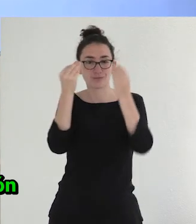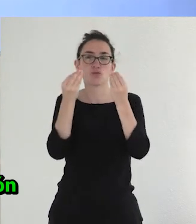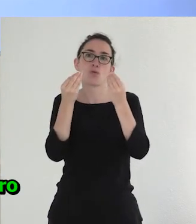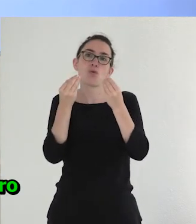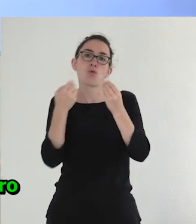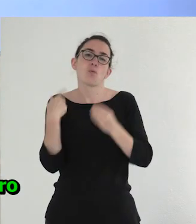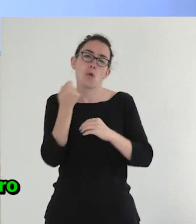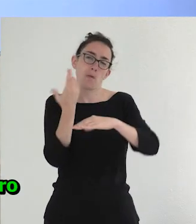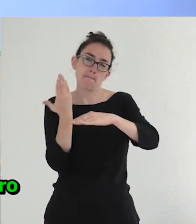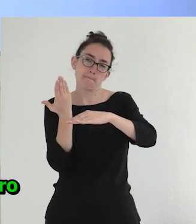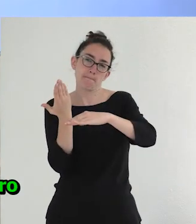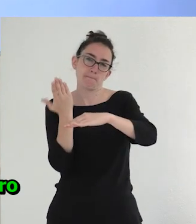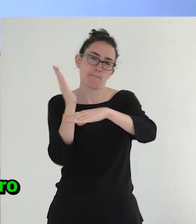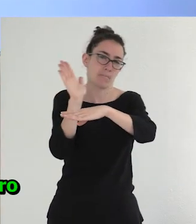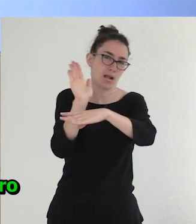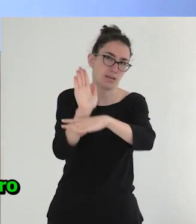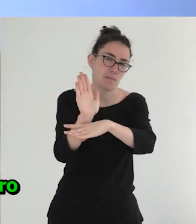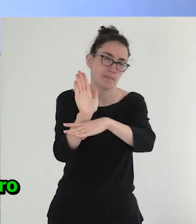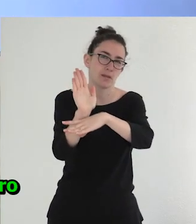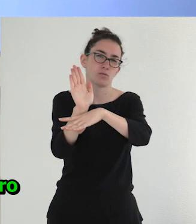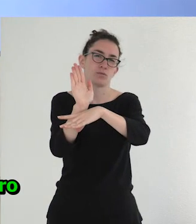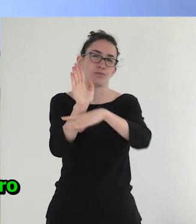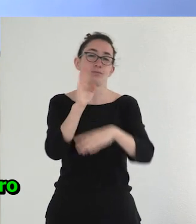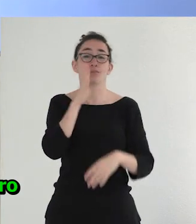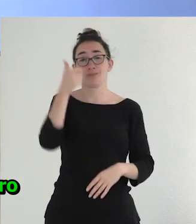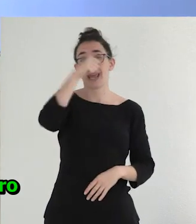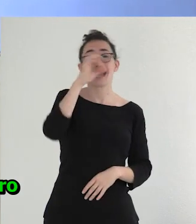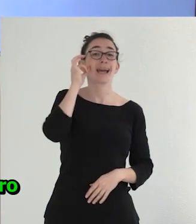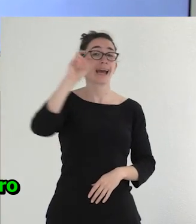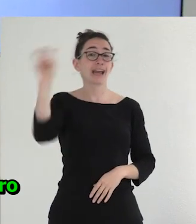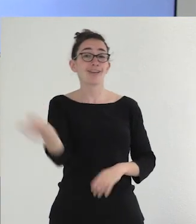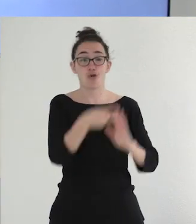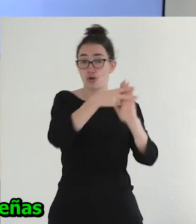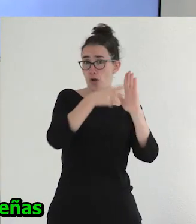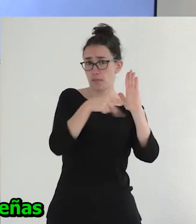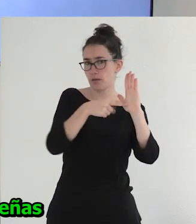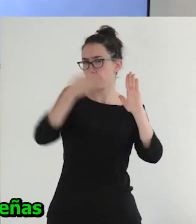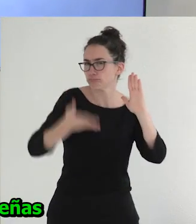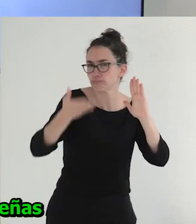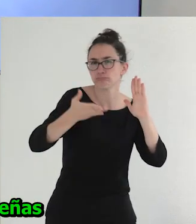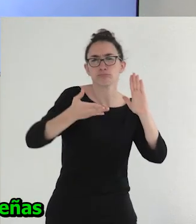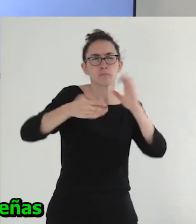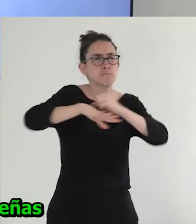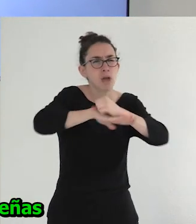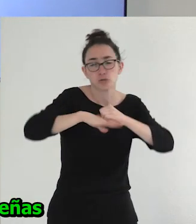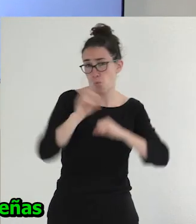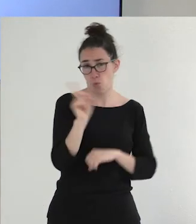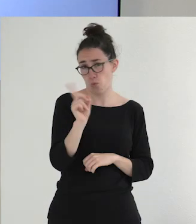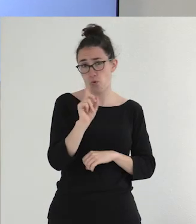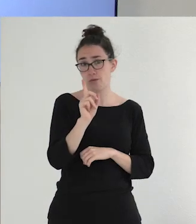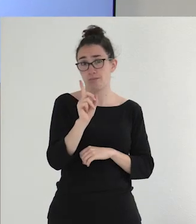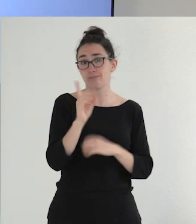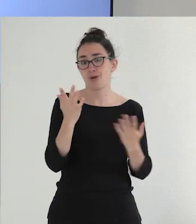sobre, siendo que la normatividad de género no es algo natural ni esencial, pues efectivamente las personas